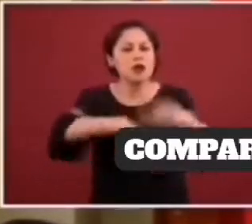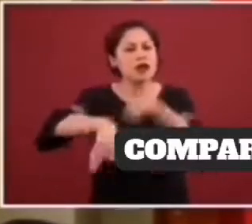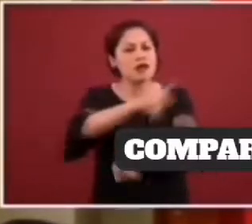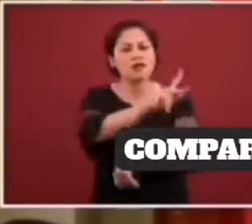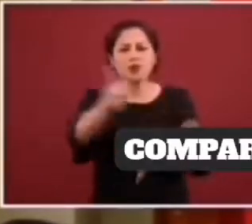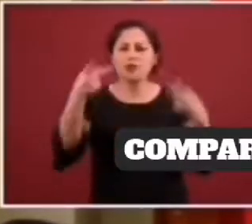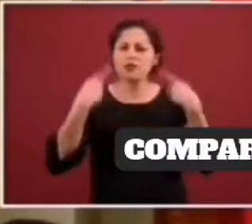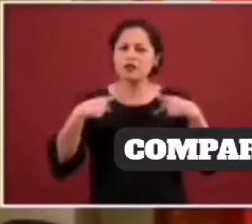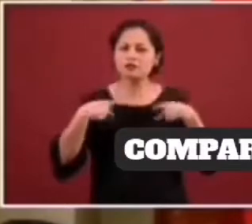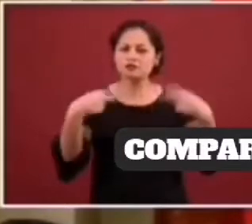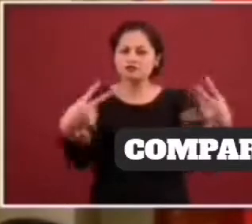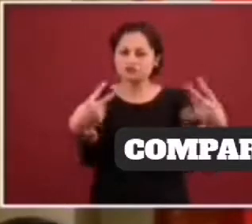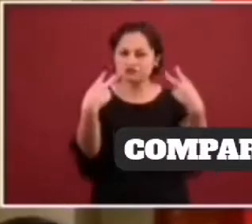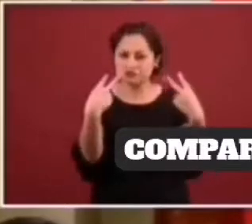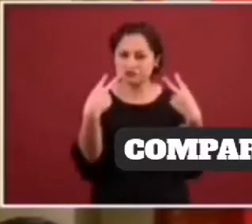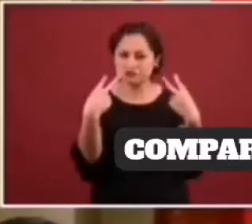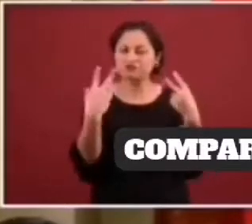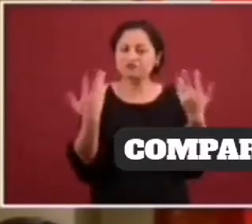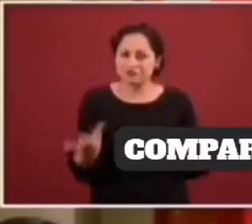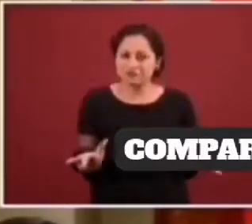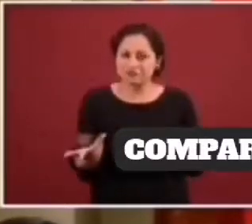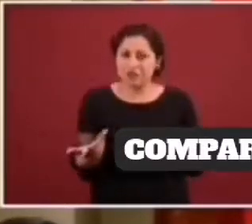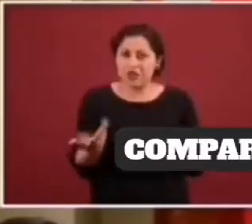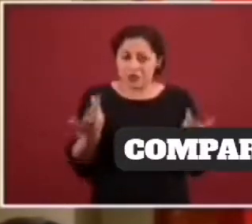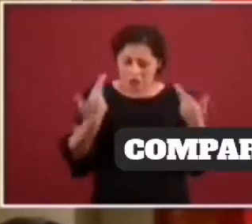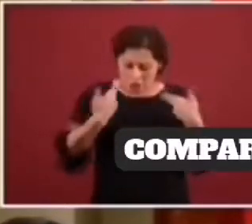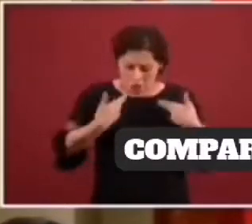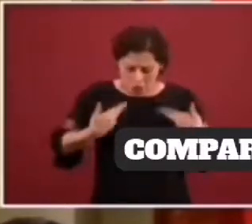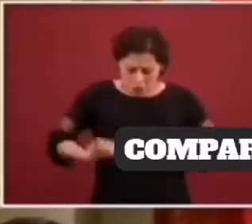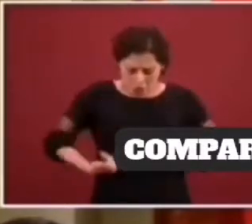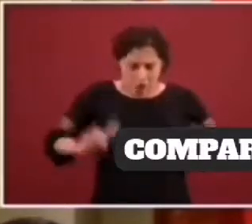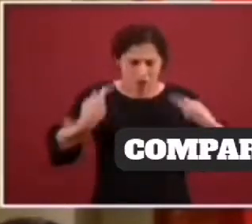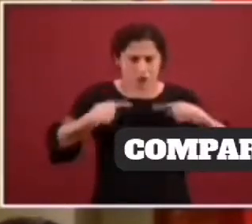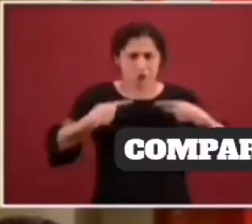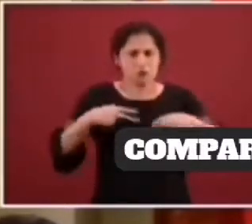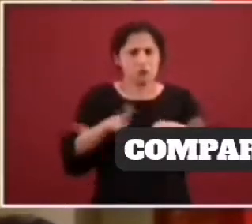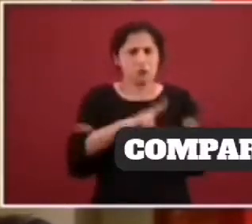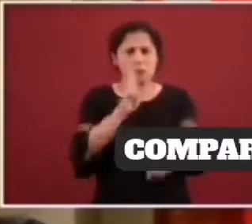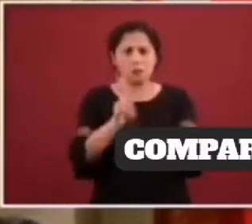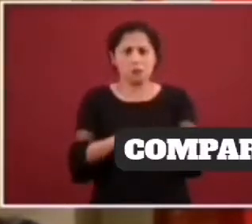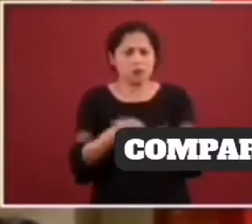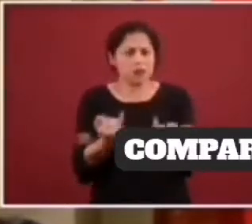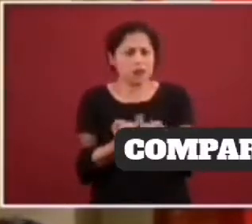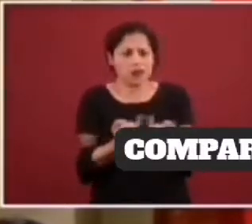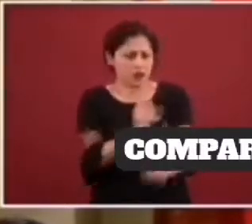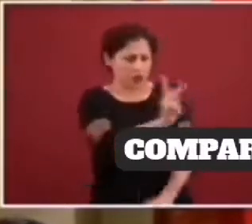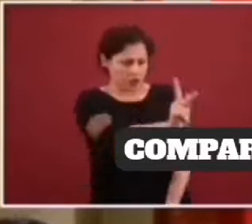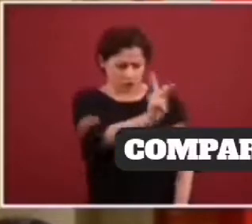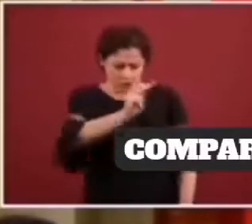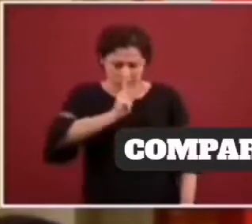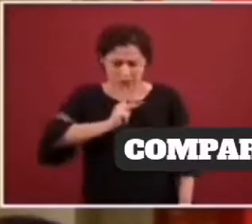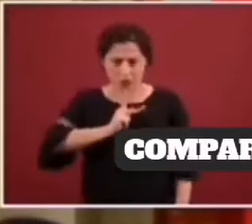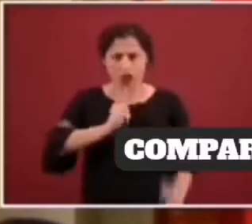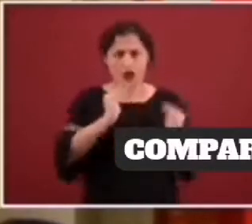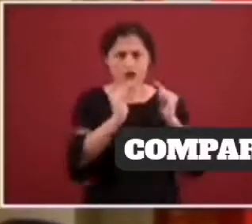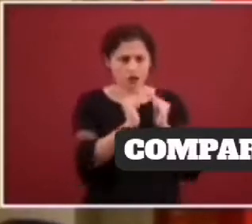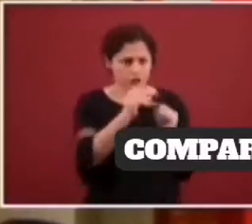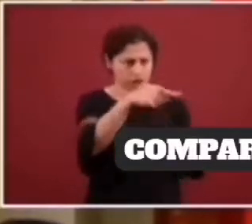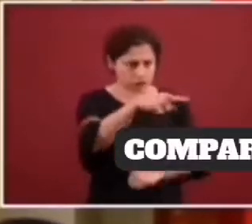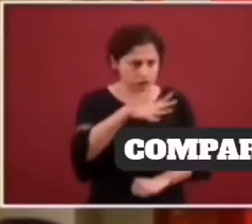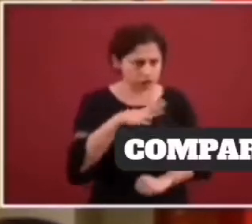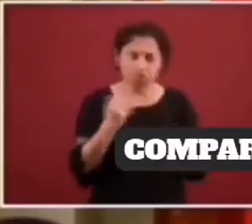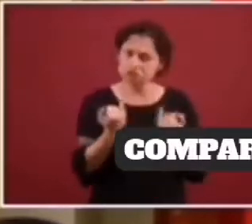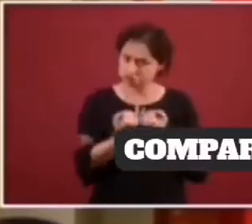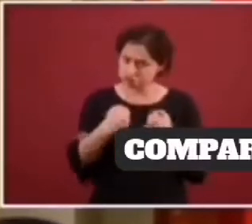como yo, es común, vive en sus casas, tiene su familia, tiene sus amigos,